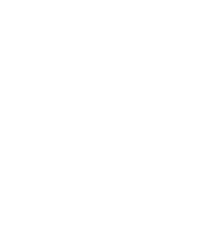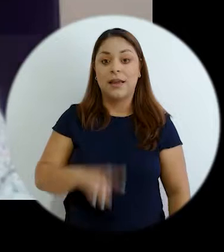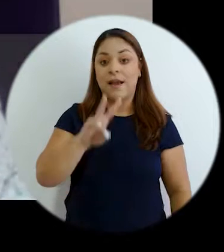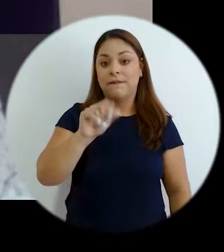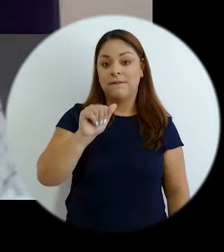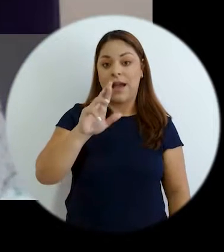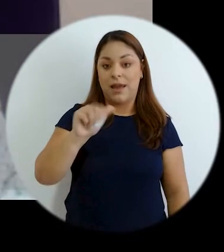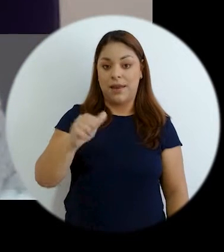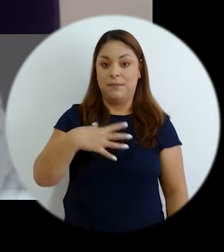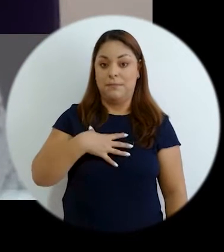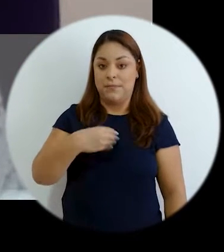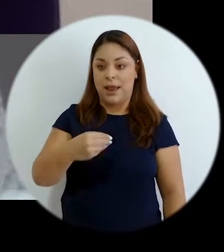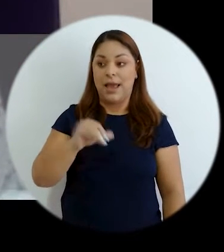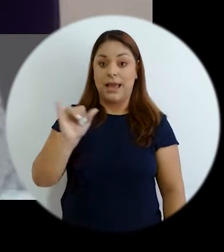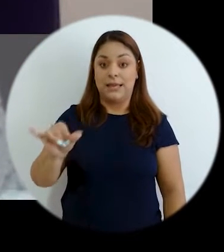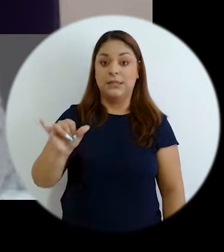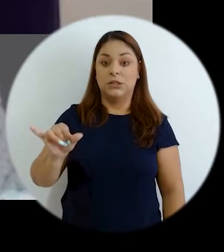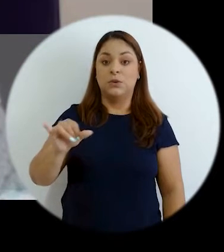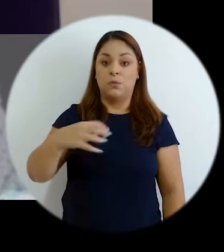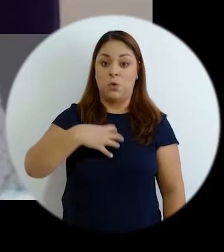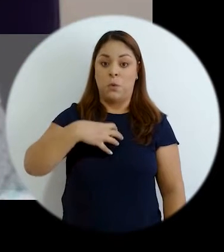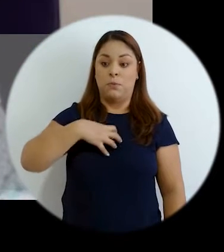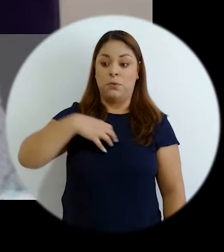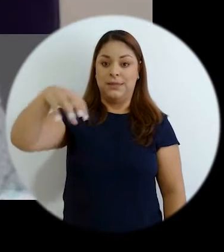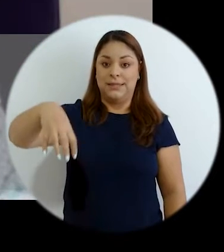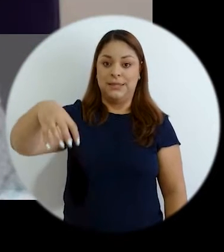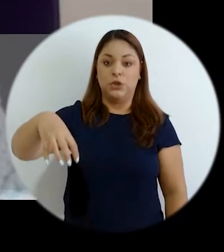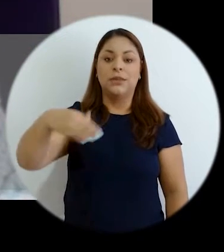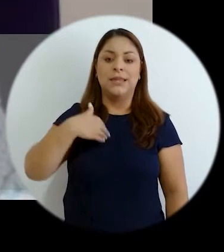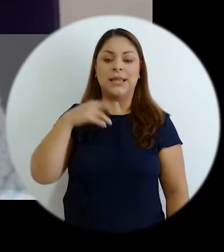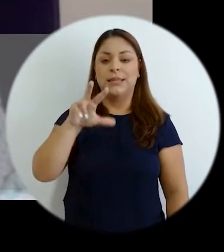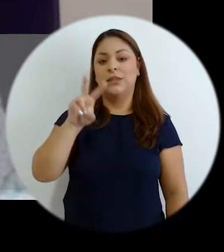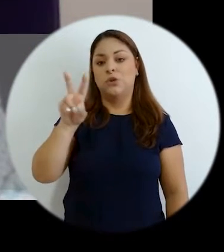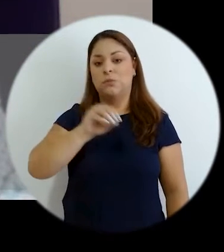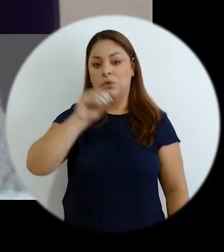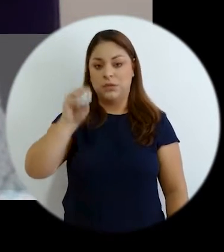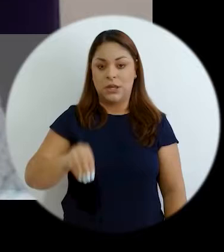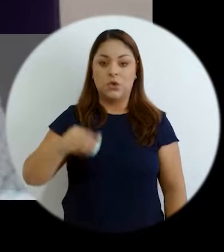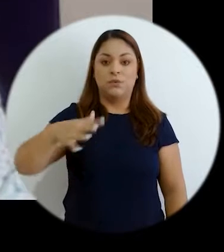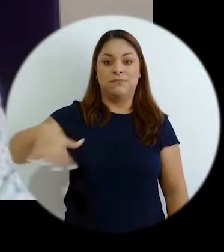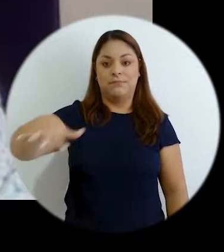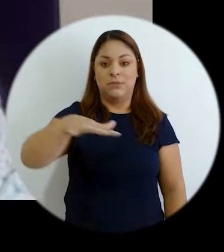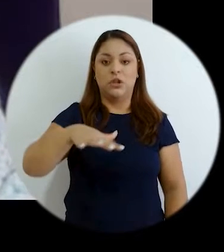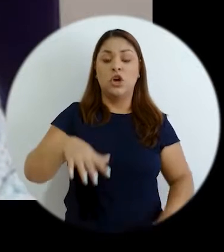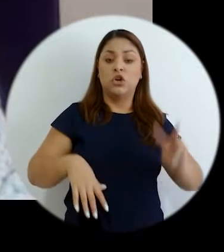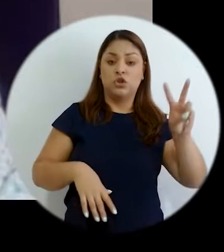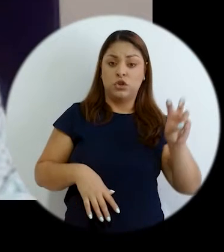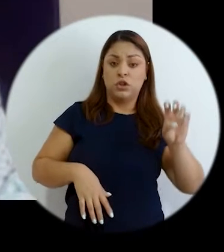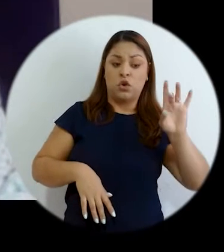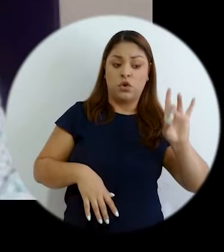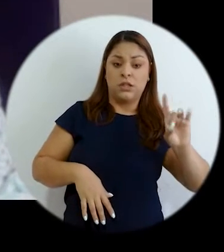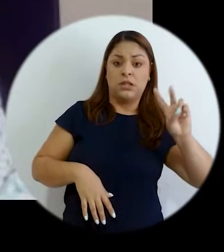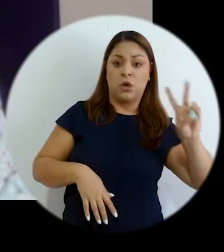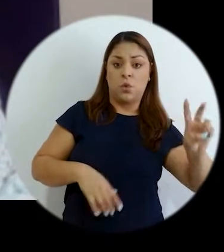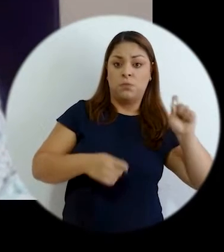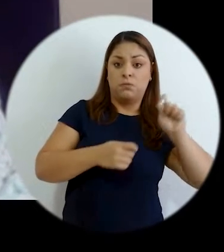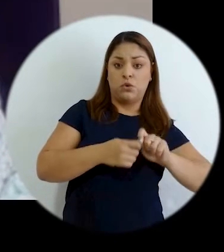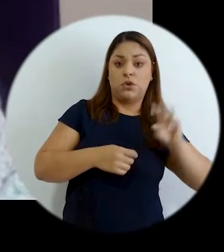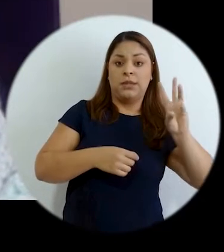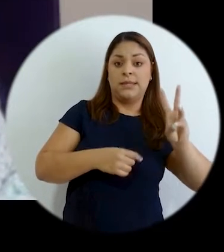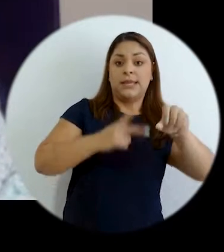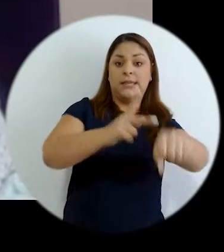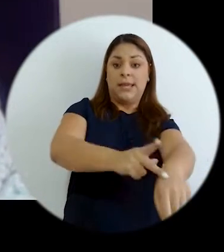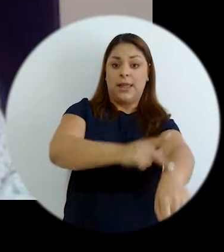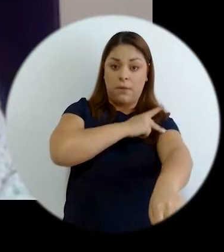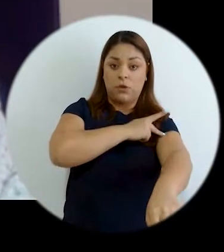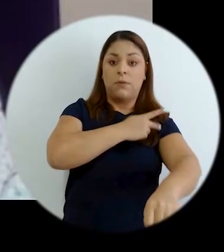La Vara Blanca es el distrito nuestro que tiene el 92% del territorio. De los 282